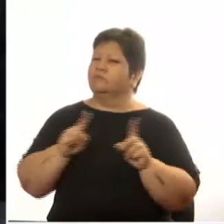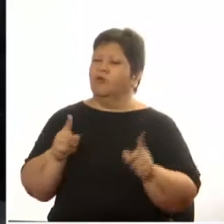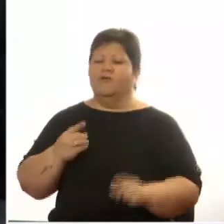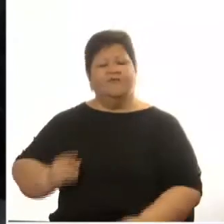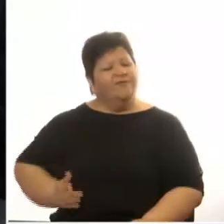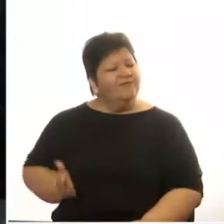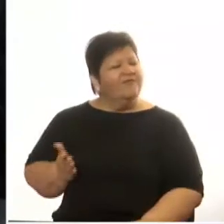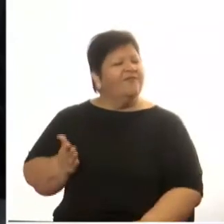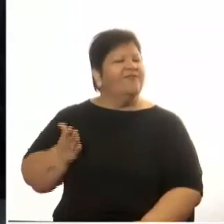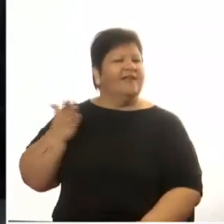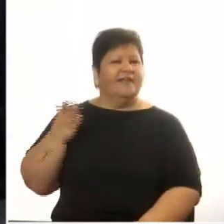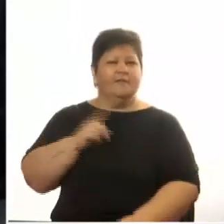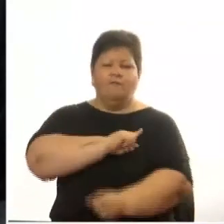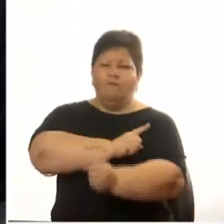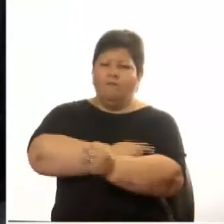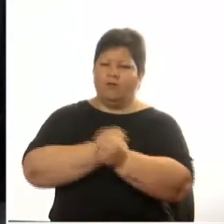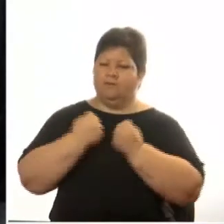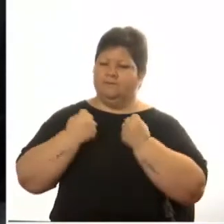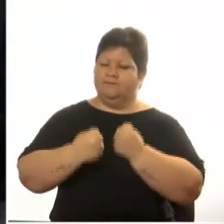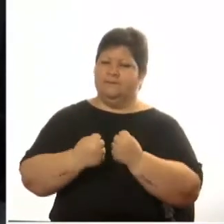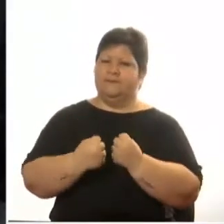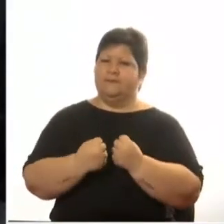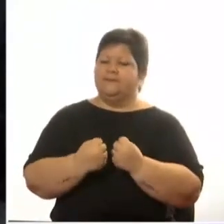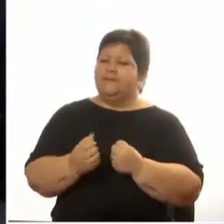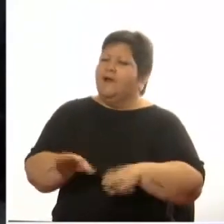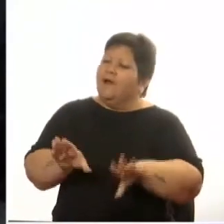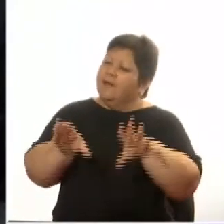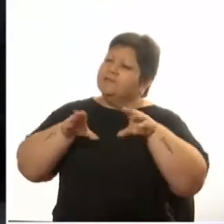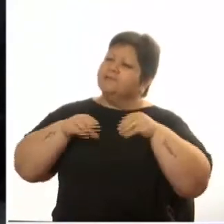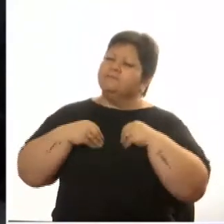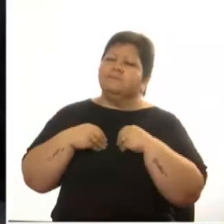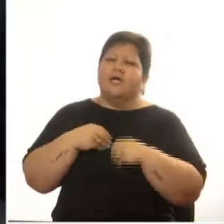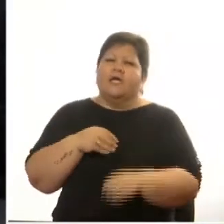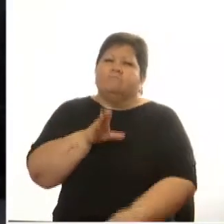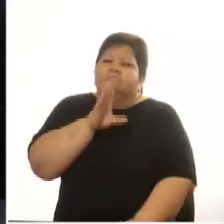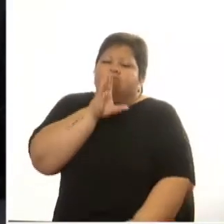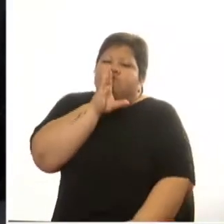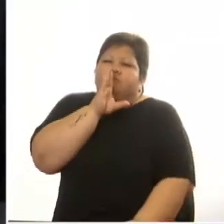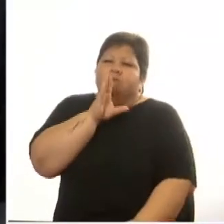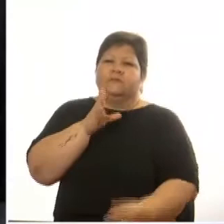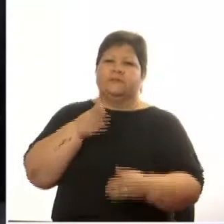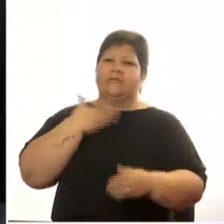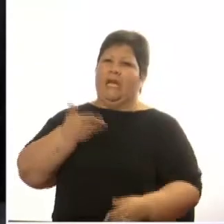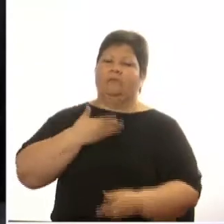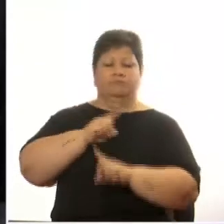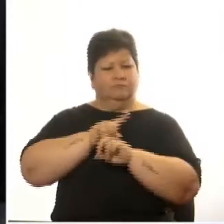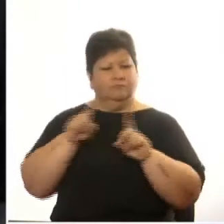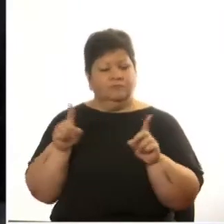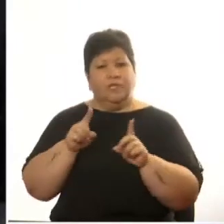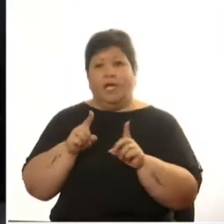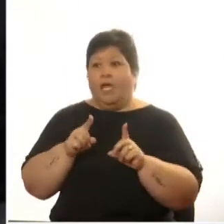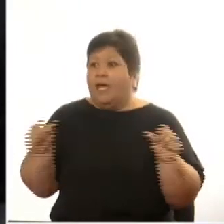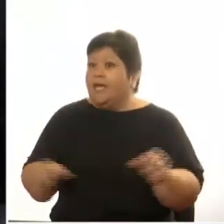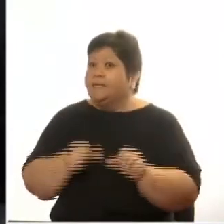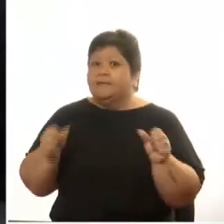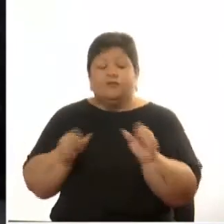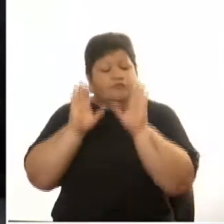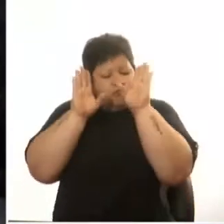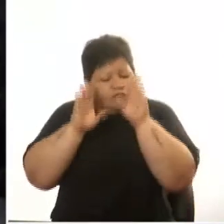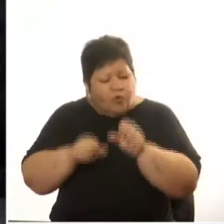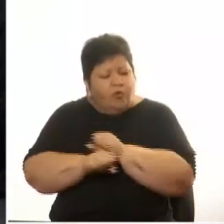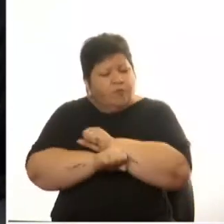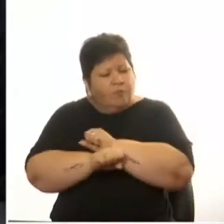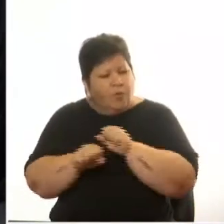y fuertes debemos aceptar todos los inconvenientes y no quejarnos debemos hacer lo que esté en nuestras manos y confiar en Dios